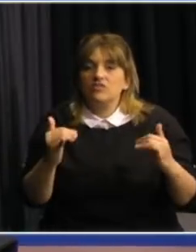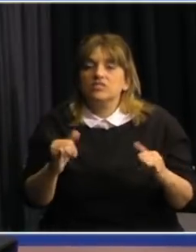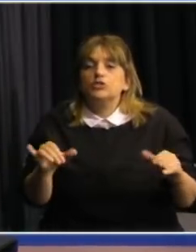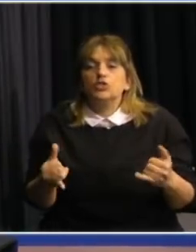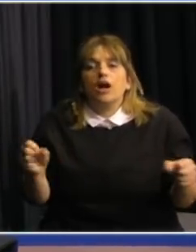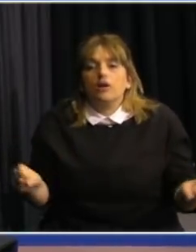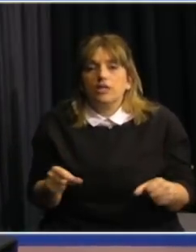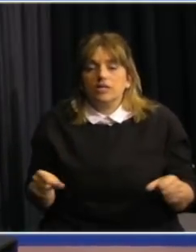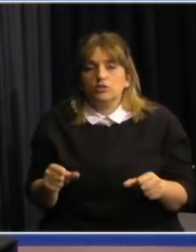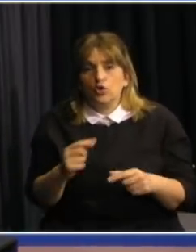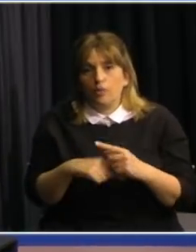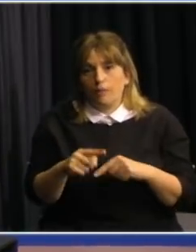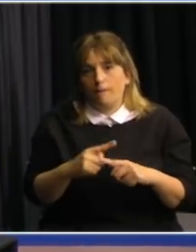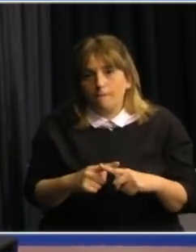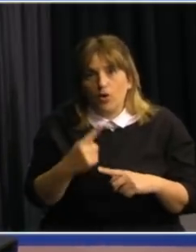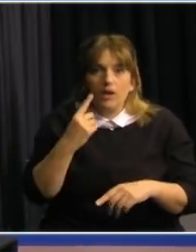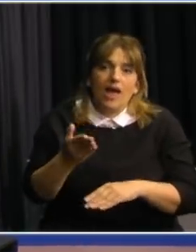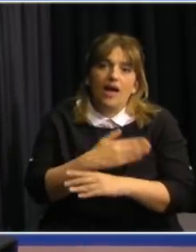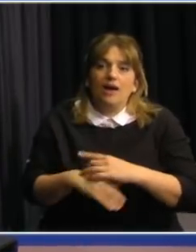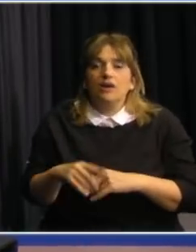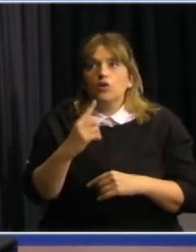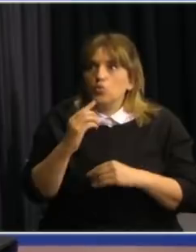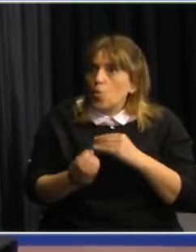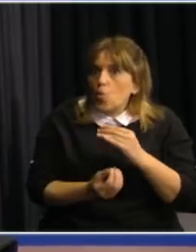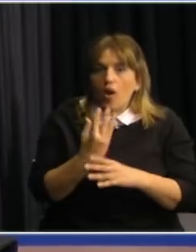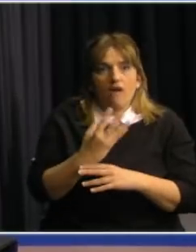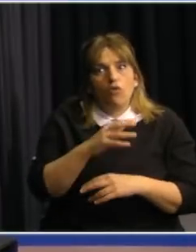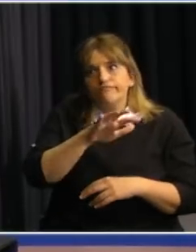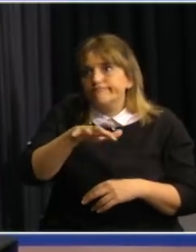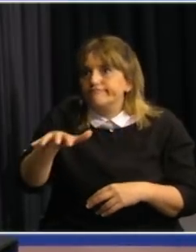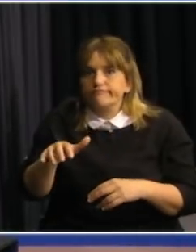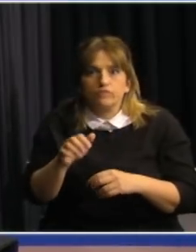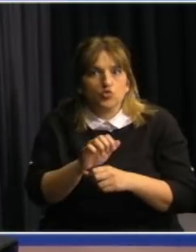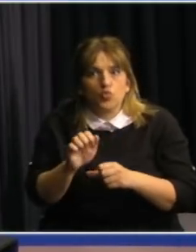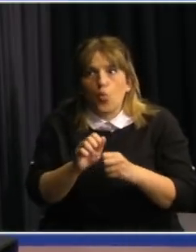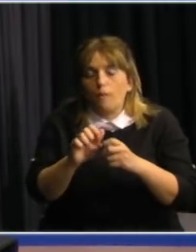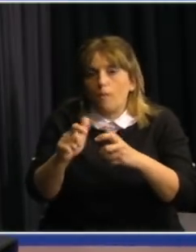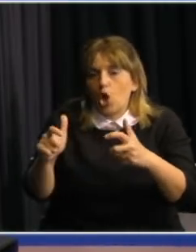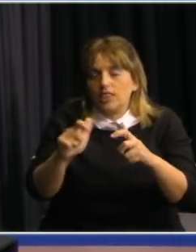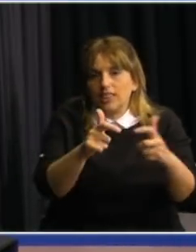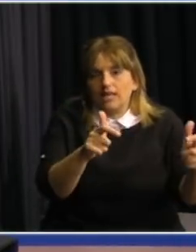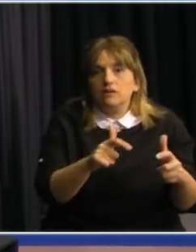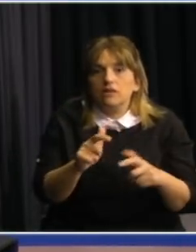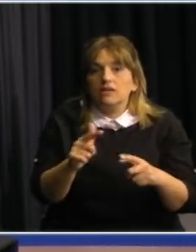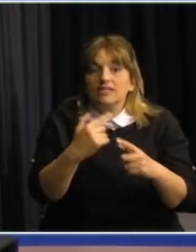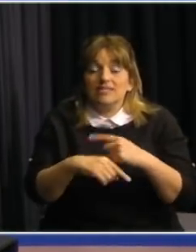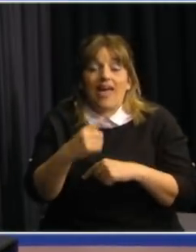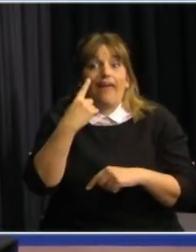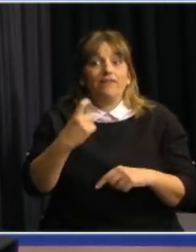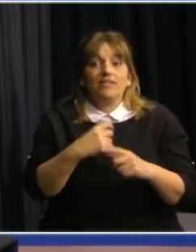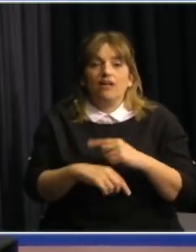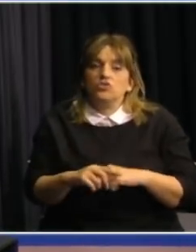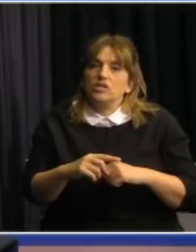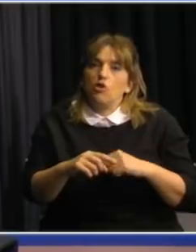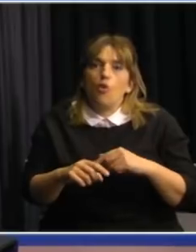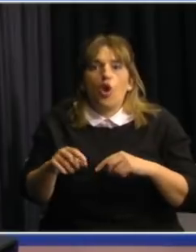desarrollado de acuerdo a lo previsto, con la aparición de brotes que fueron contenidos, y se ha evitado la transmisión comunitaria intensa y